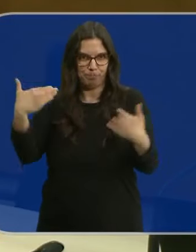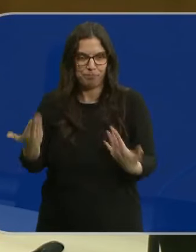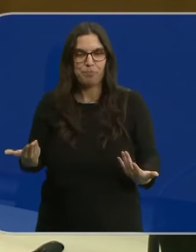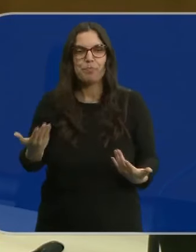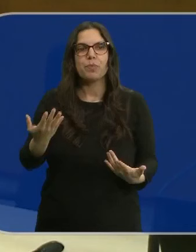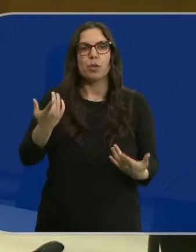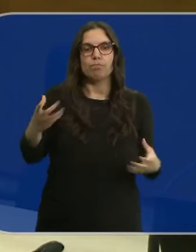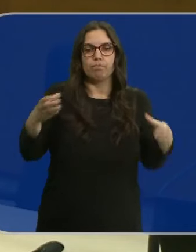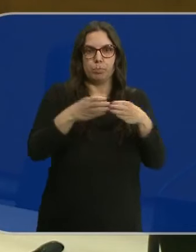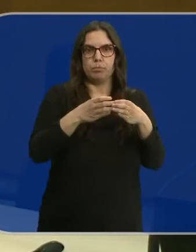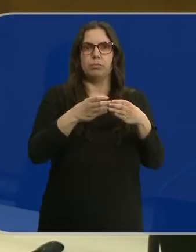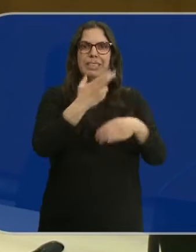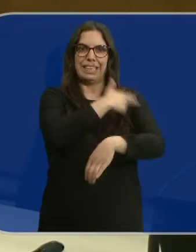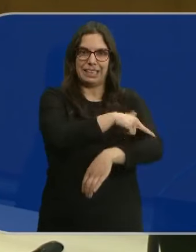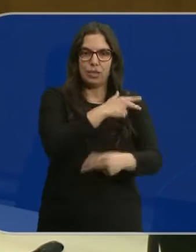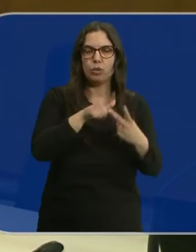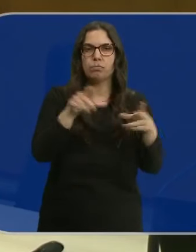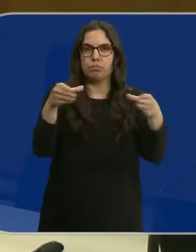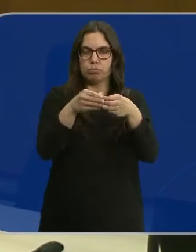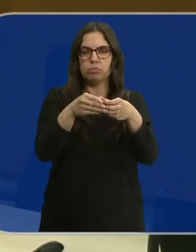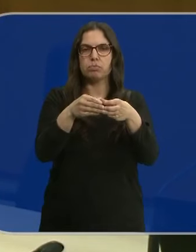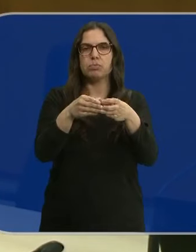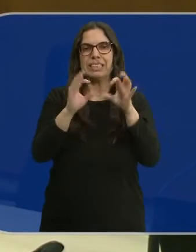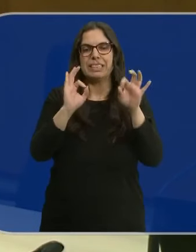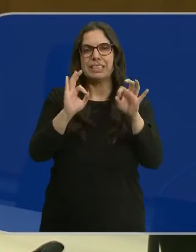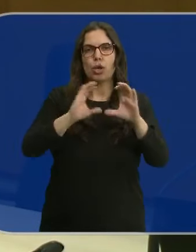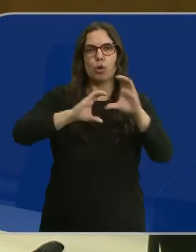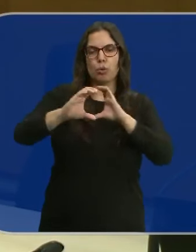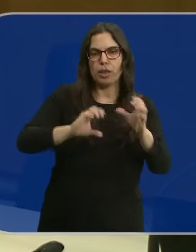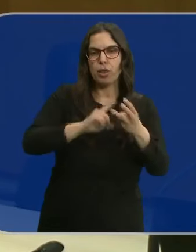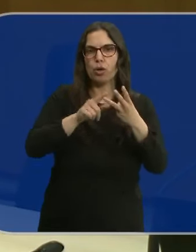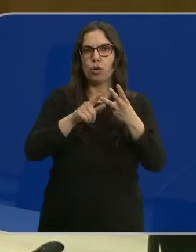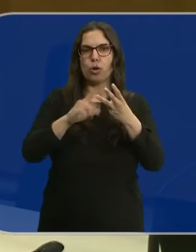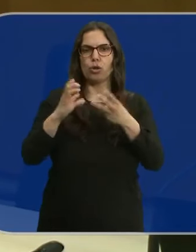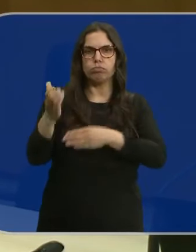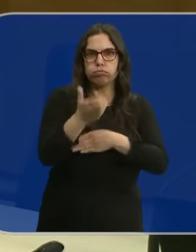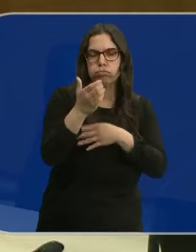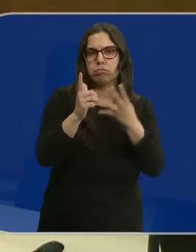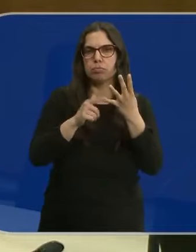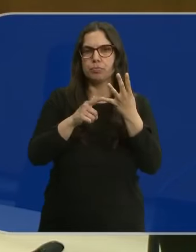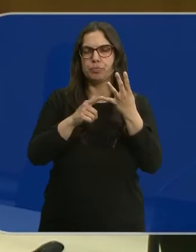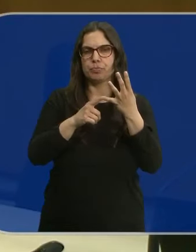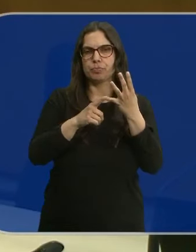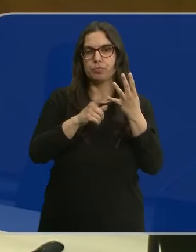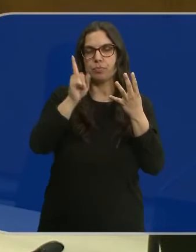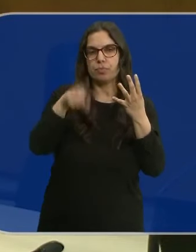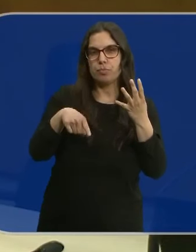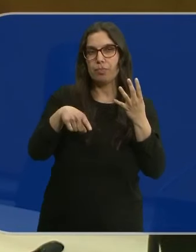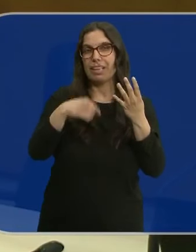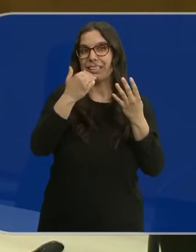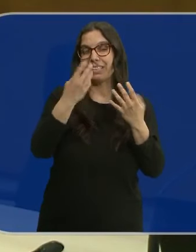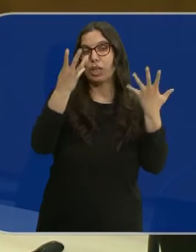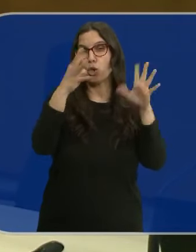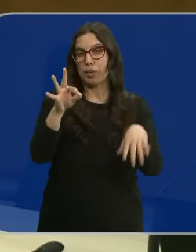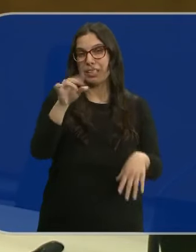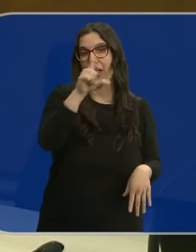Tenemos un dispositivo sanitario, un dispositivo de comunicación, de extinción de incendios. Tenemos alrededor de